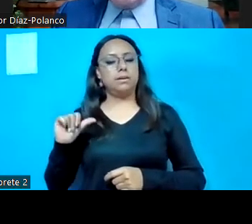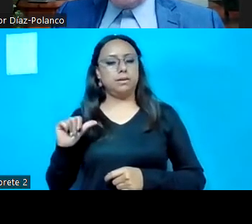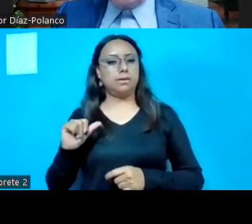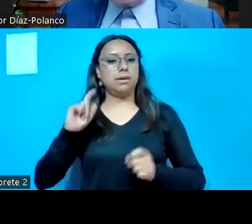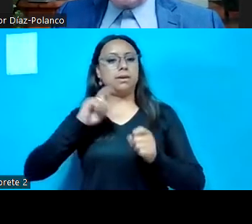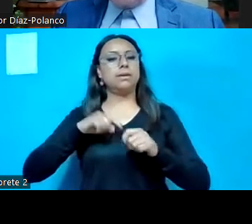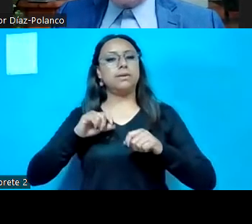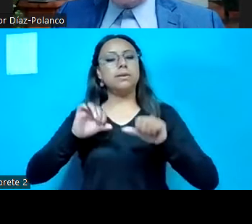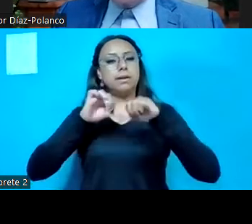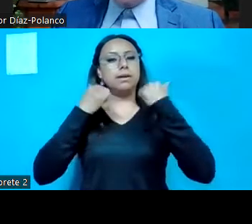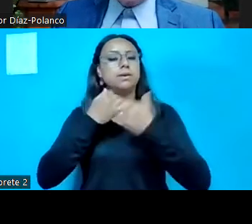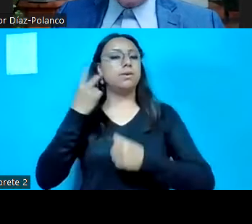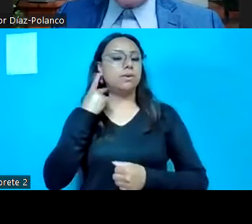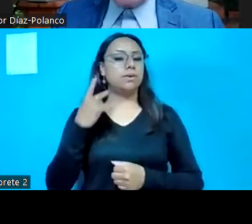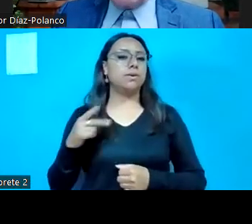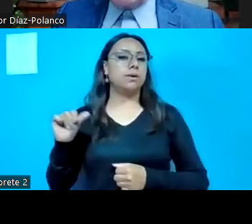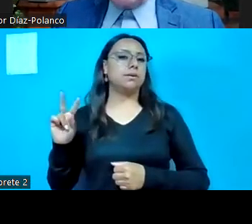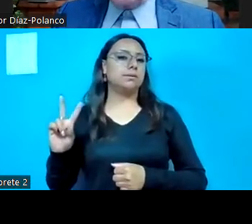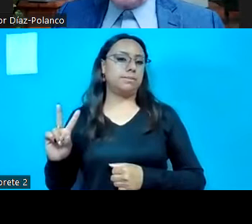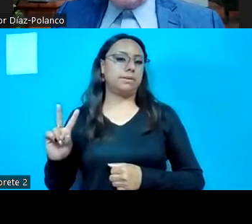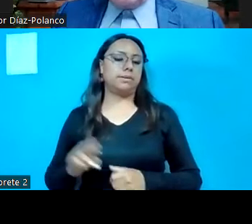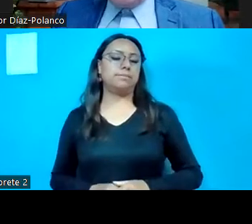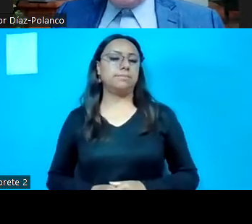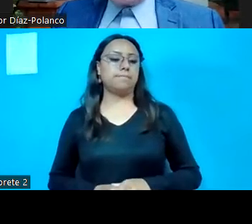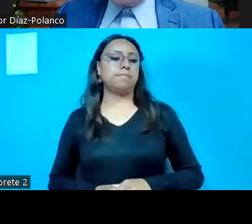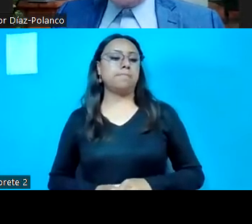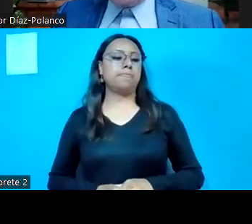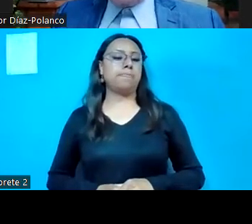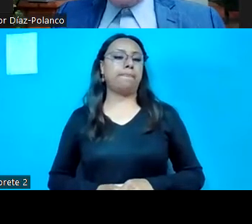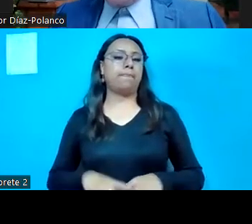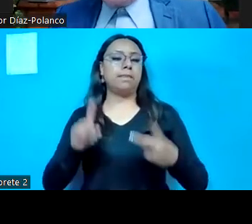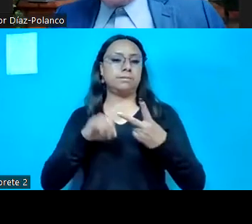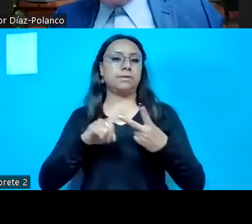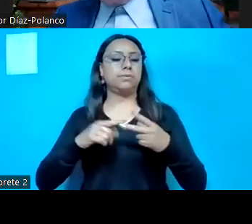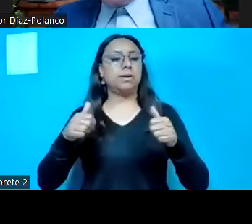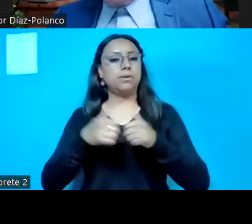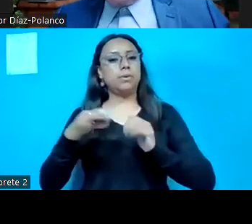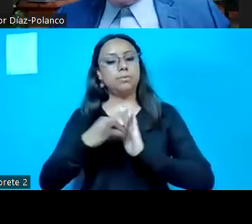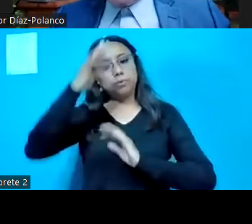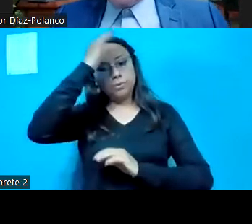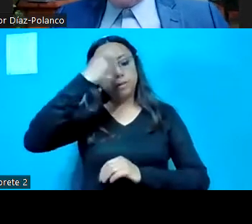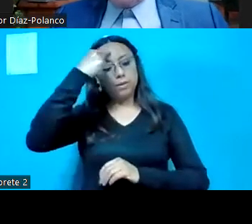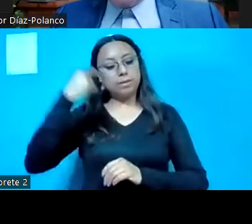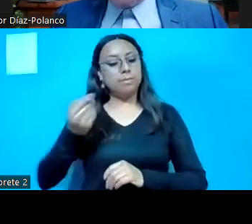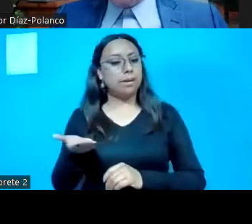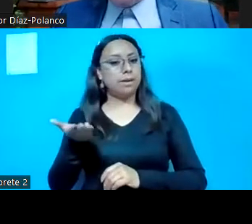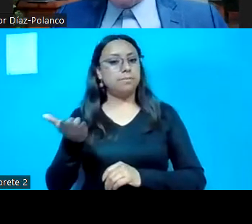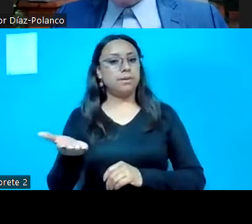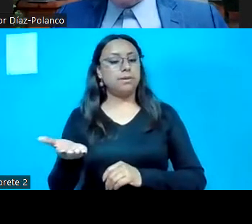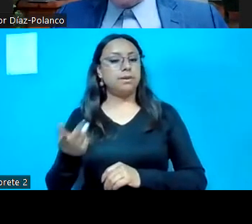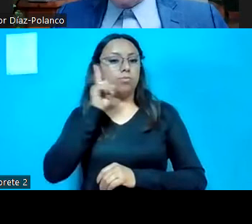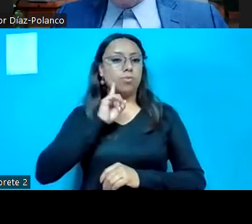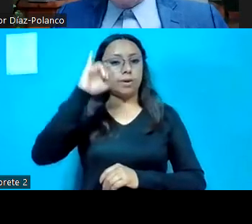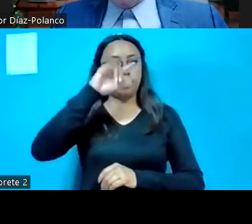Alianza Verde Juntos por la Ciudad, y la segunda con punto de acuerdo por el que se solicita a la jefa de